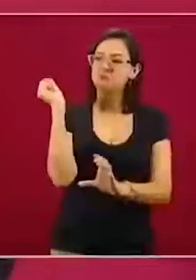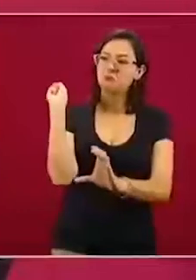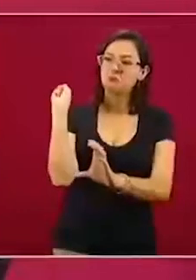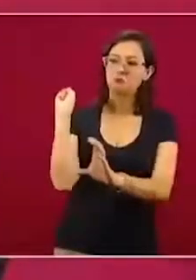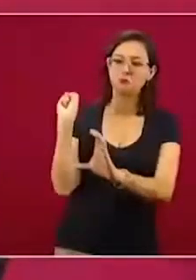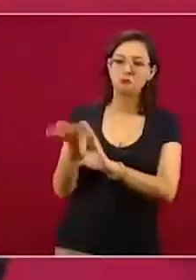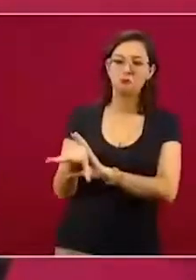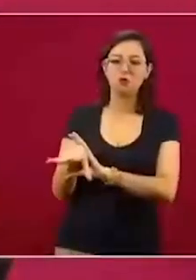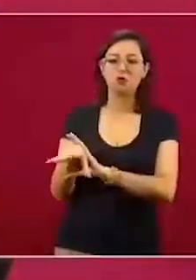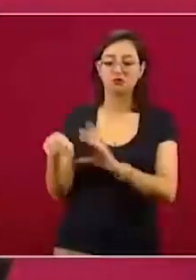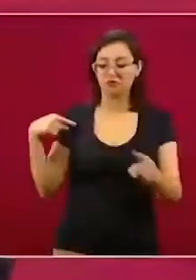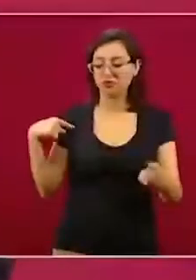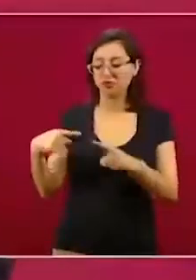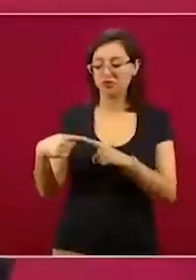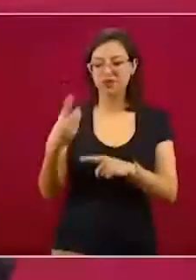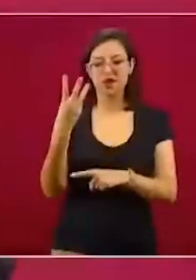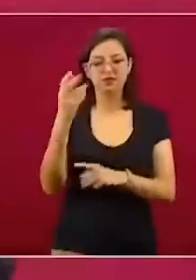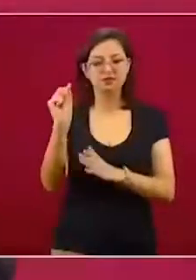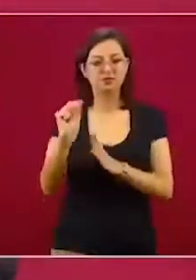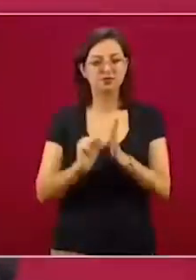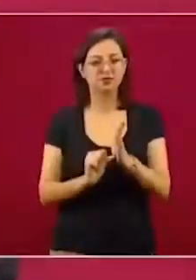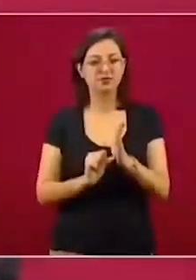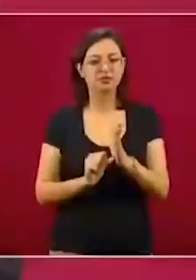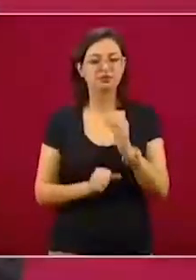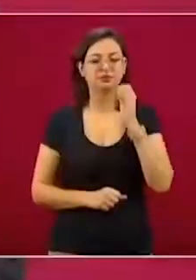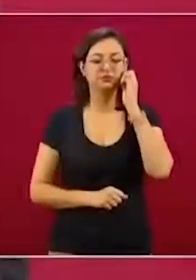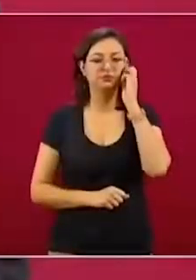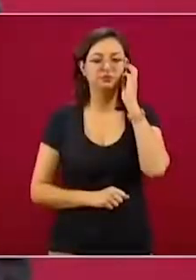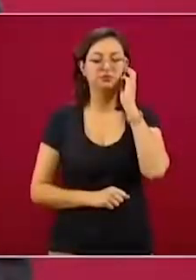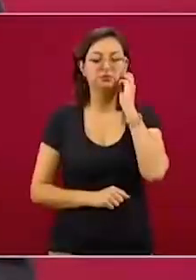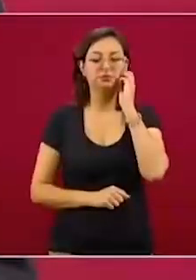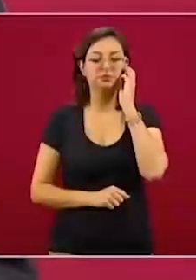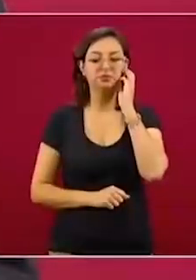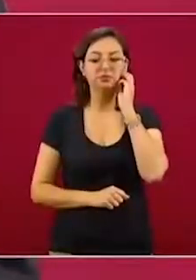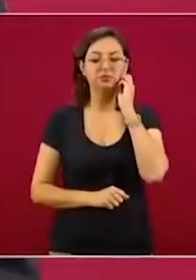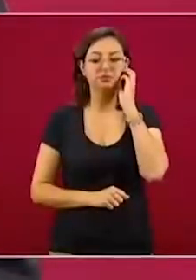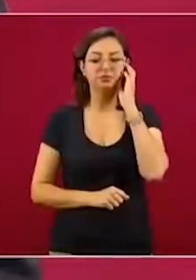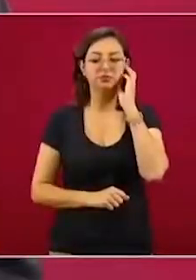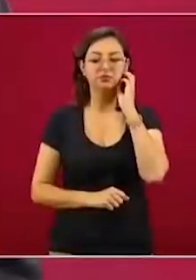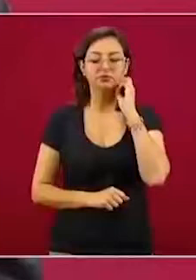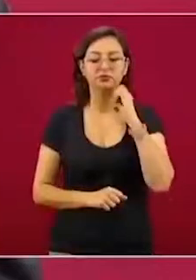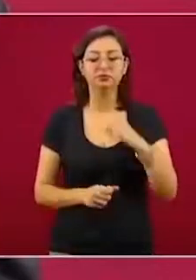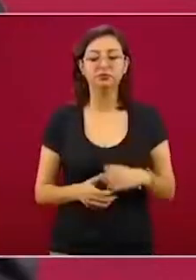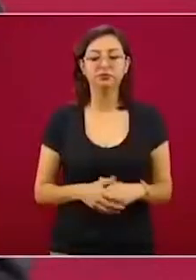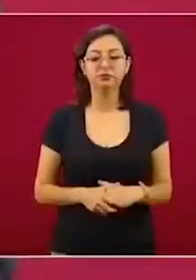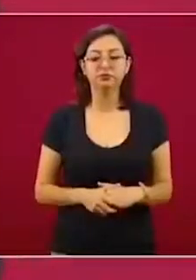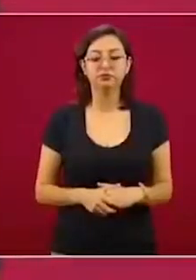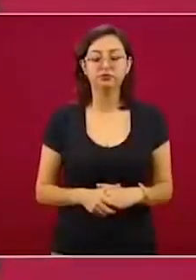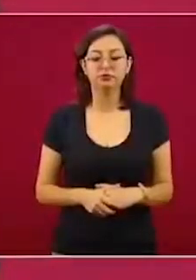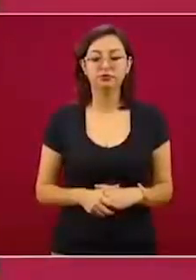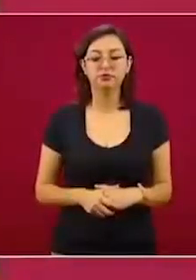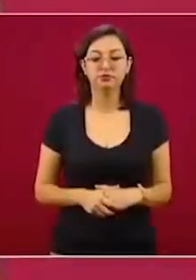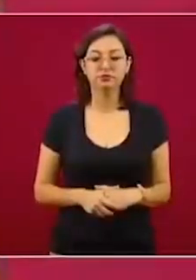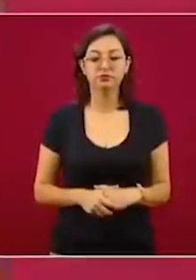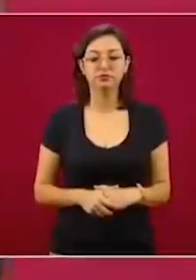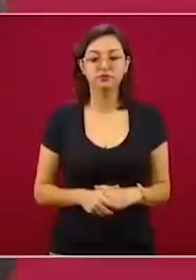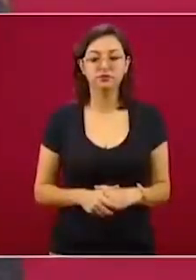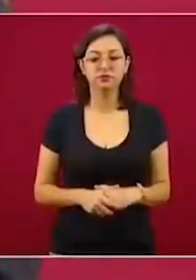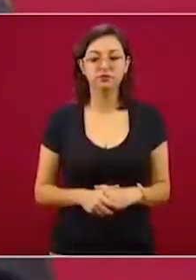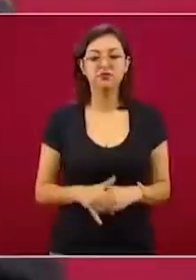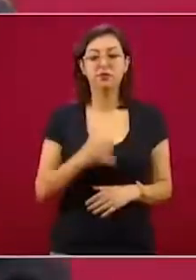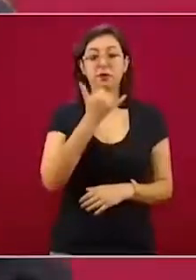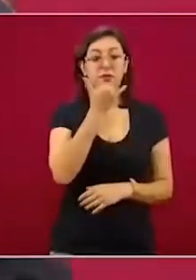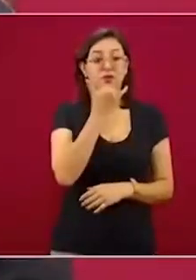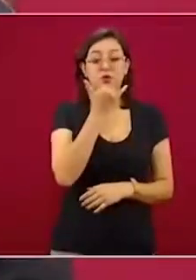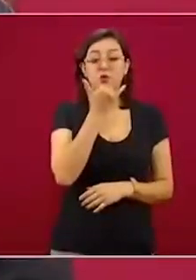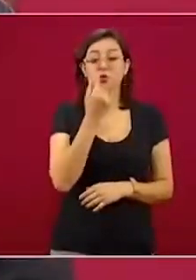primer trimestre, perdón, en marzo.